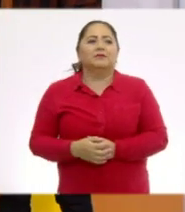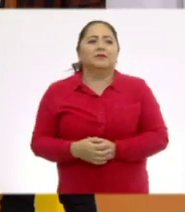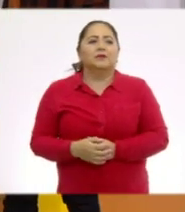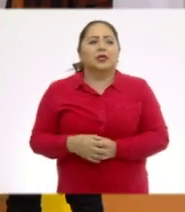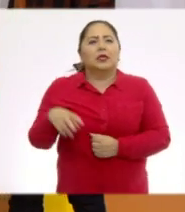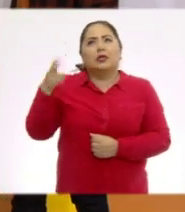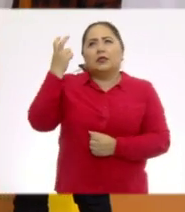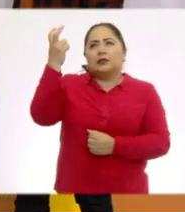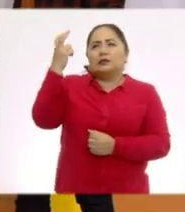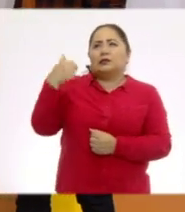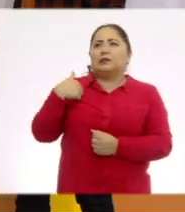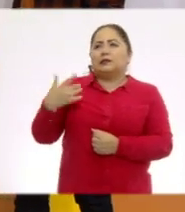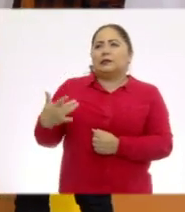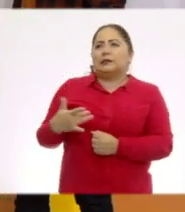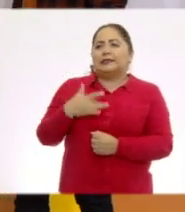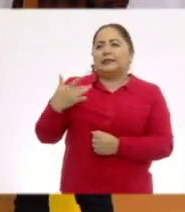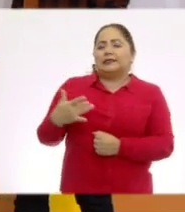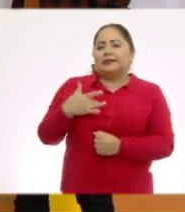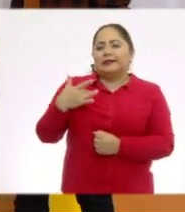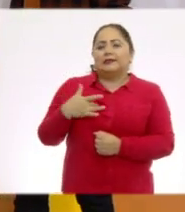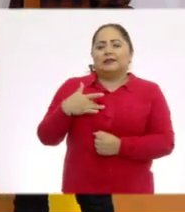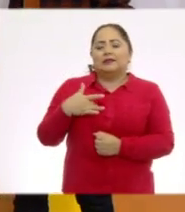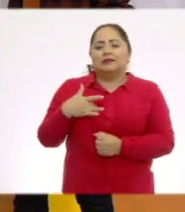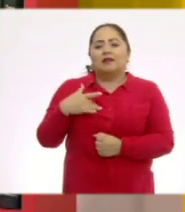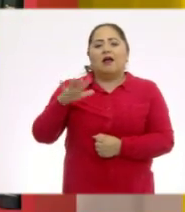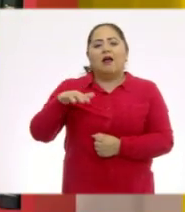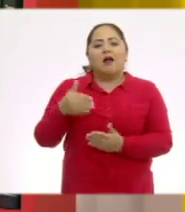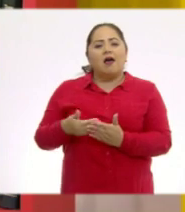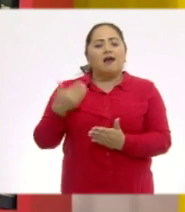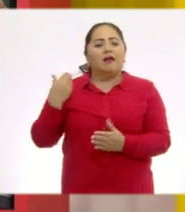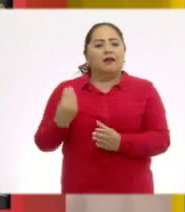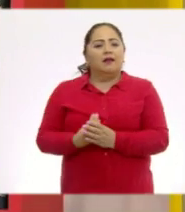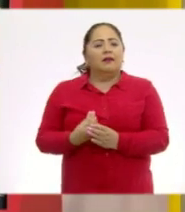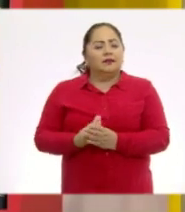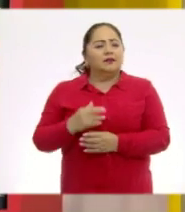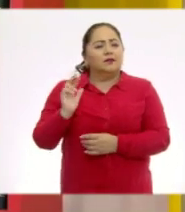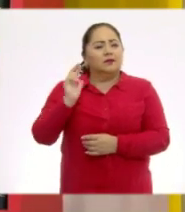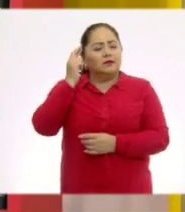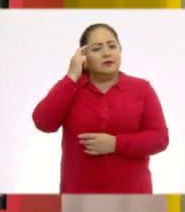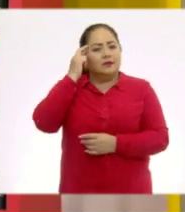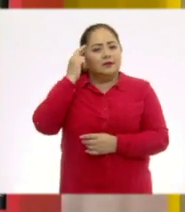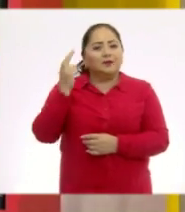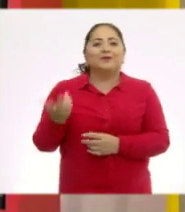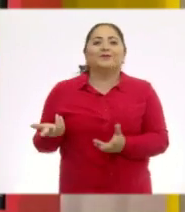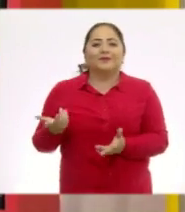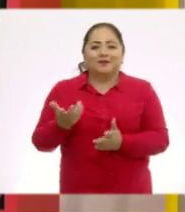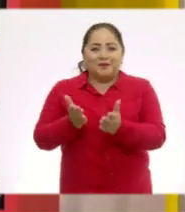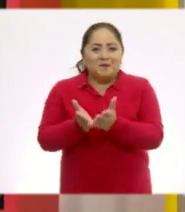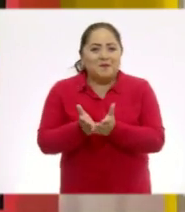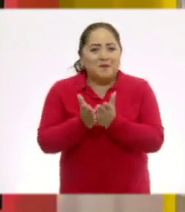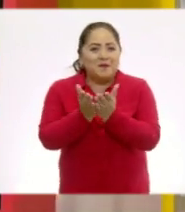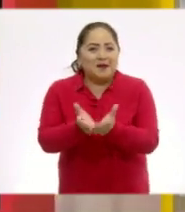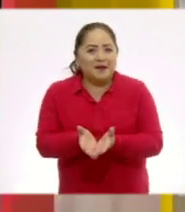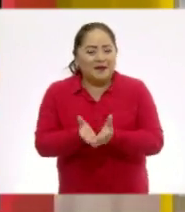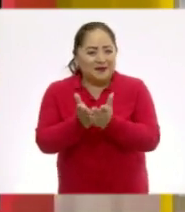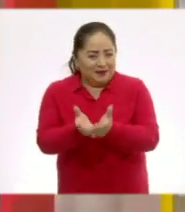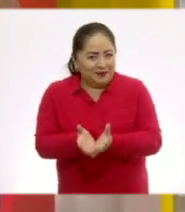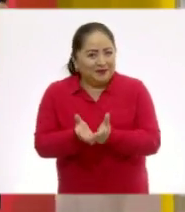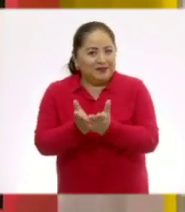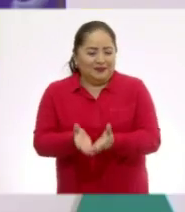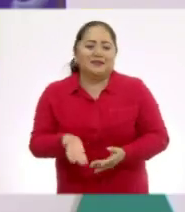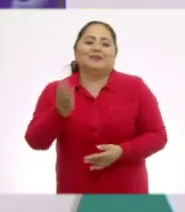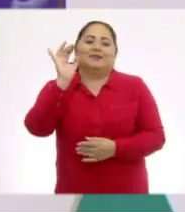Esto me recuerda a la sesión. ¿De cuál? Sí, de los barquitos, claro.